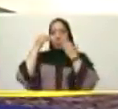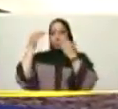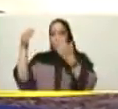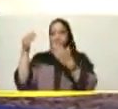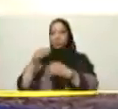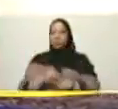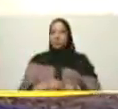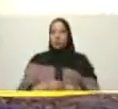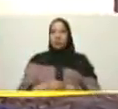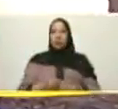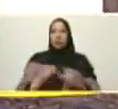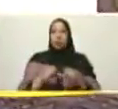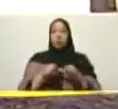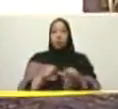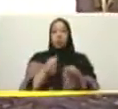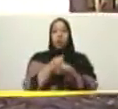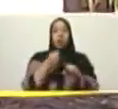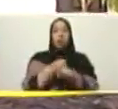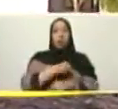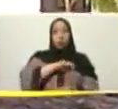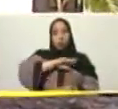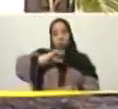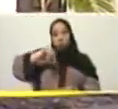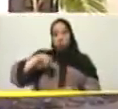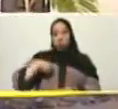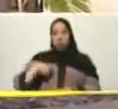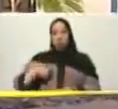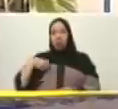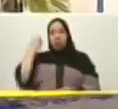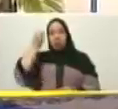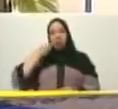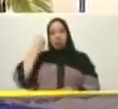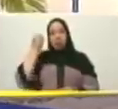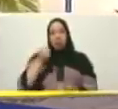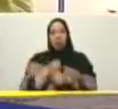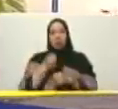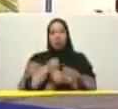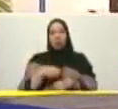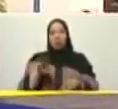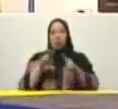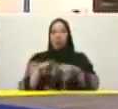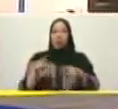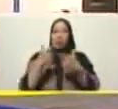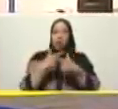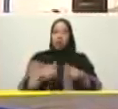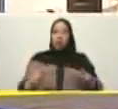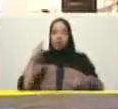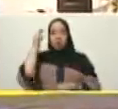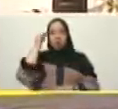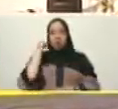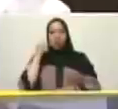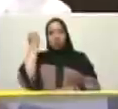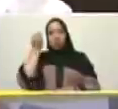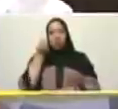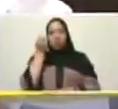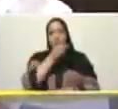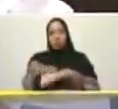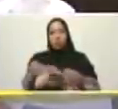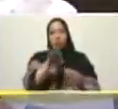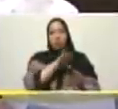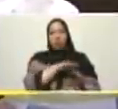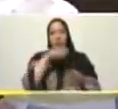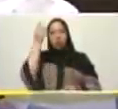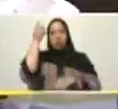nosotros presidente trabajando cabalgando en el pensamiento antiimperialista del libertador en el pensamiento socialista de